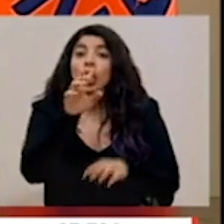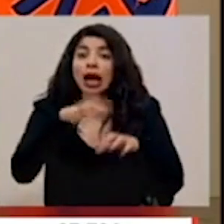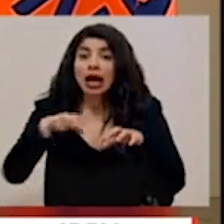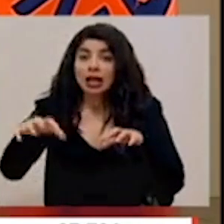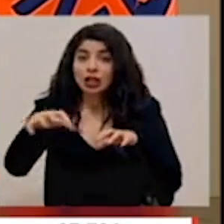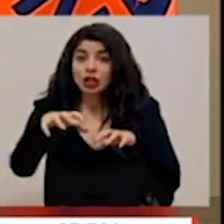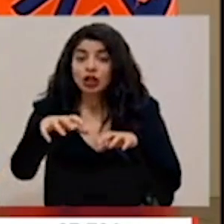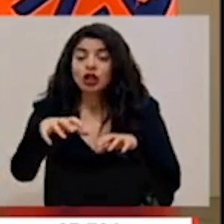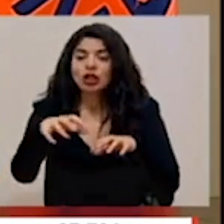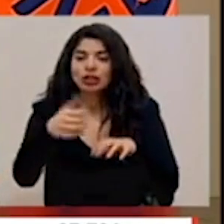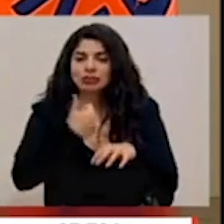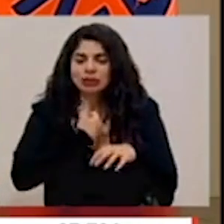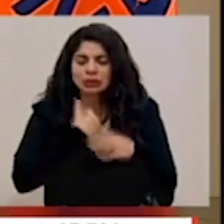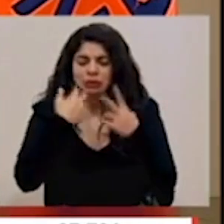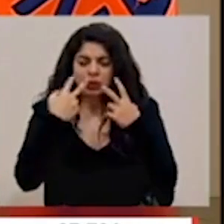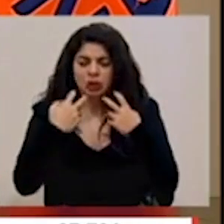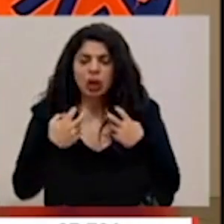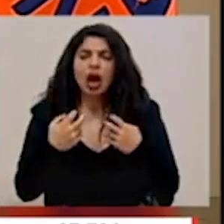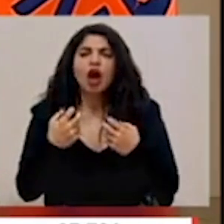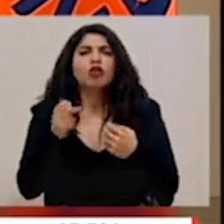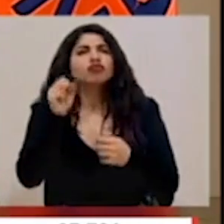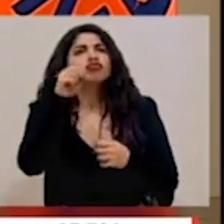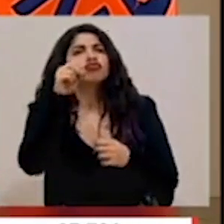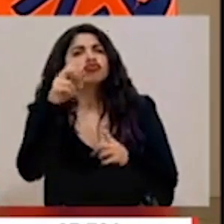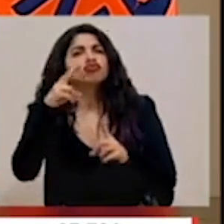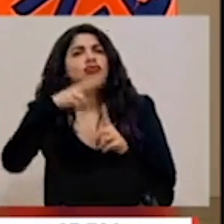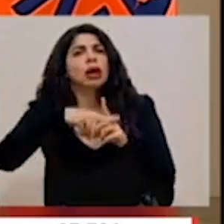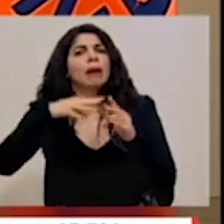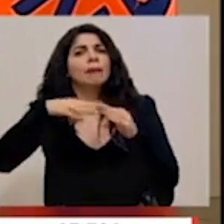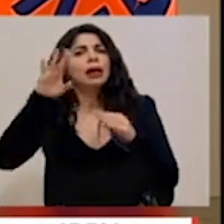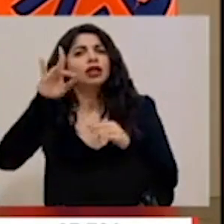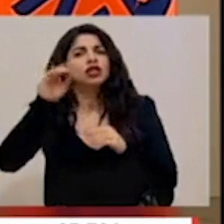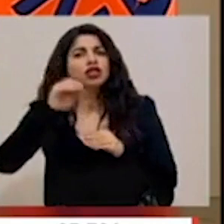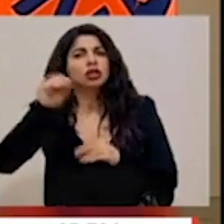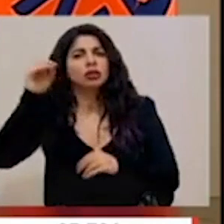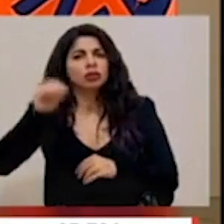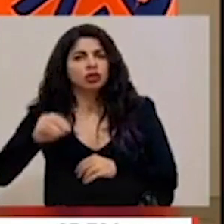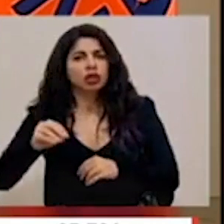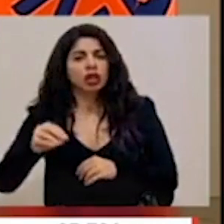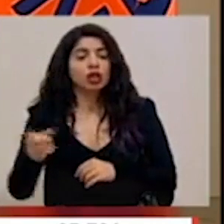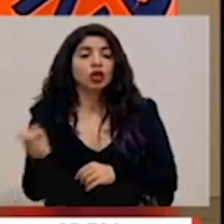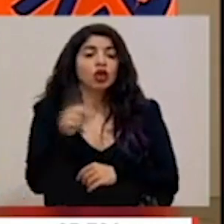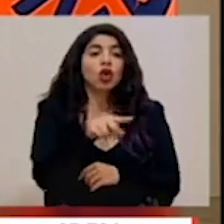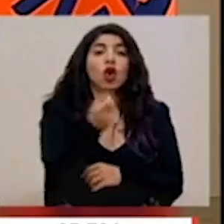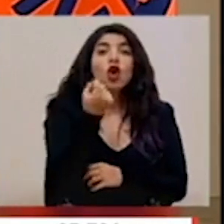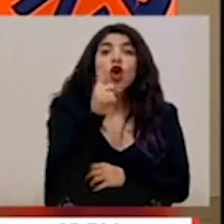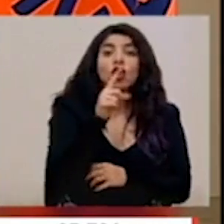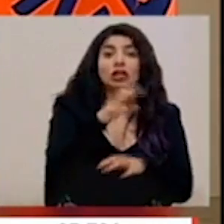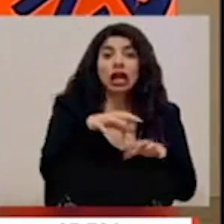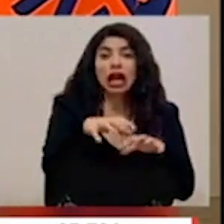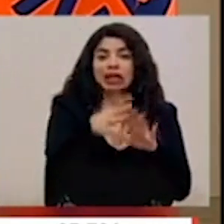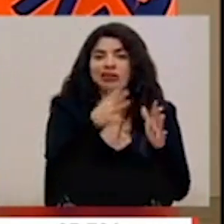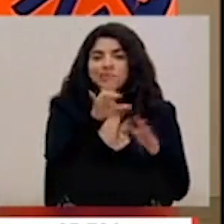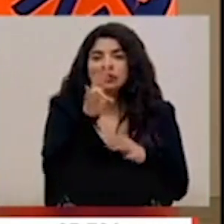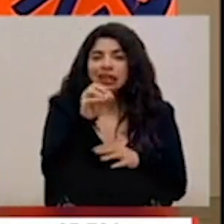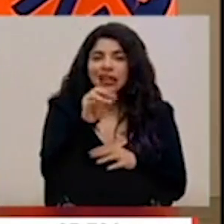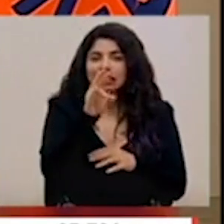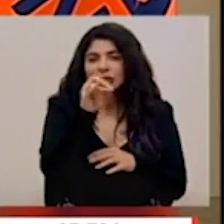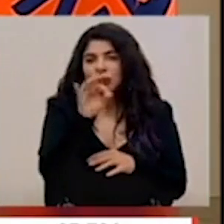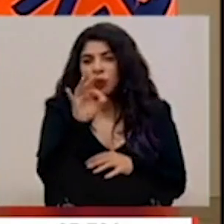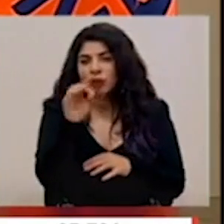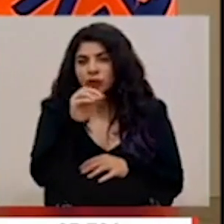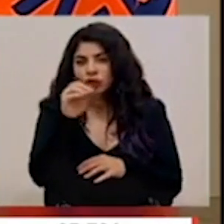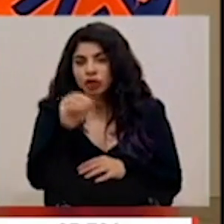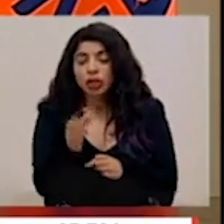autoevaluación reportan un resultado de implementación por encima del 80%, 11 cantones entre 60 y 79% y